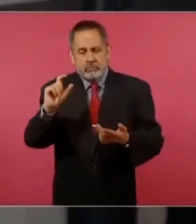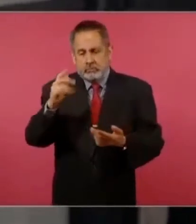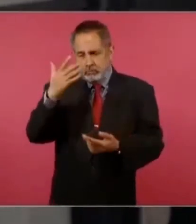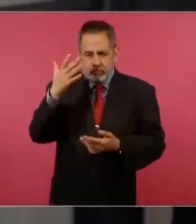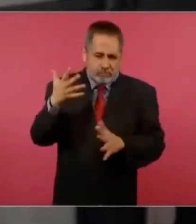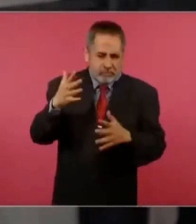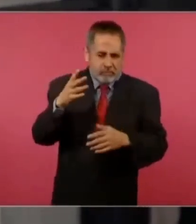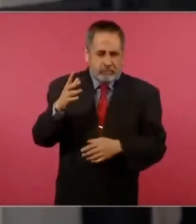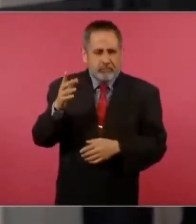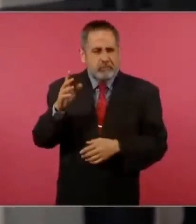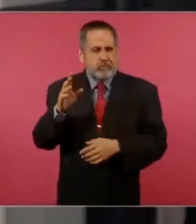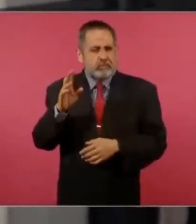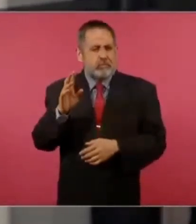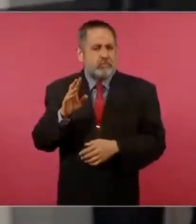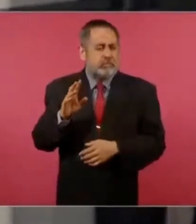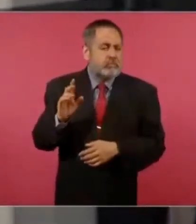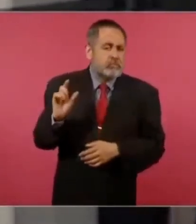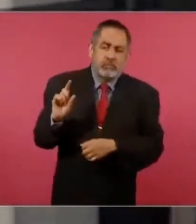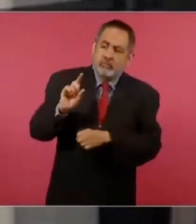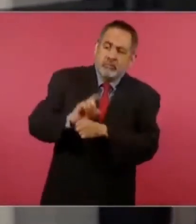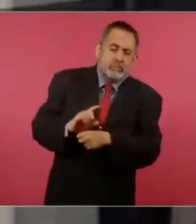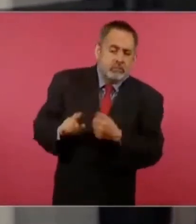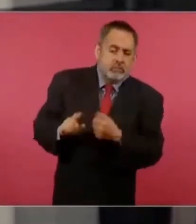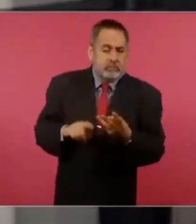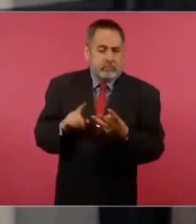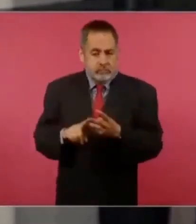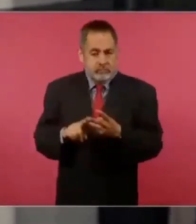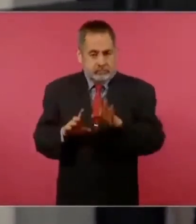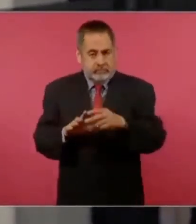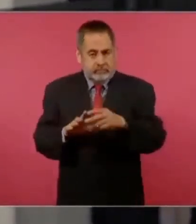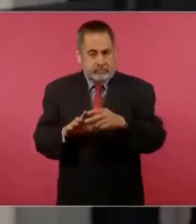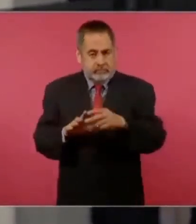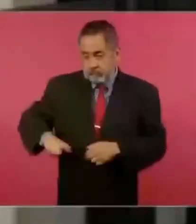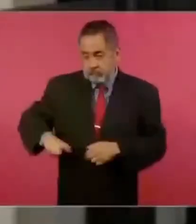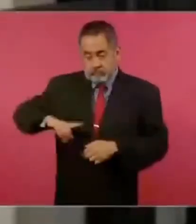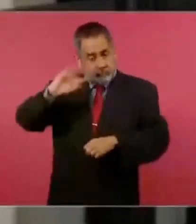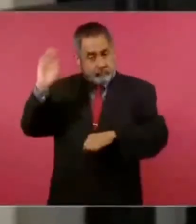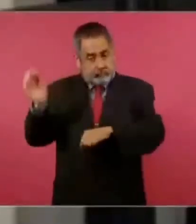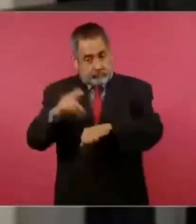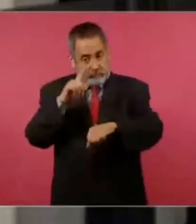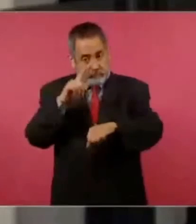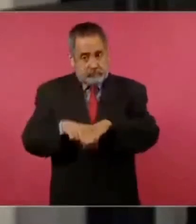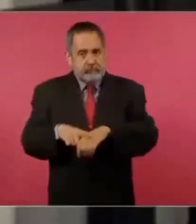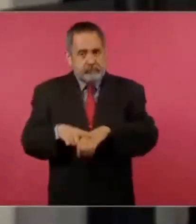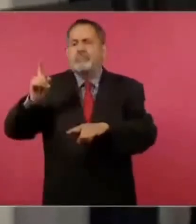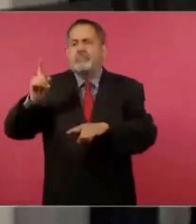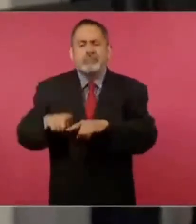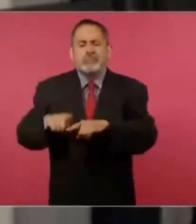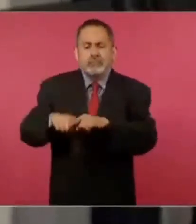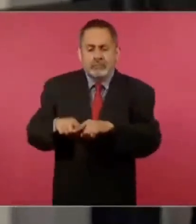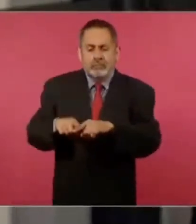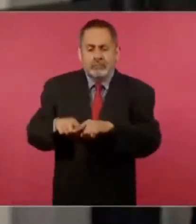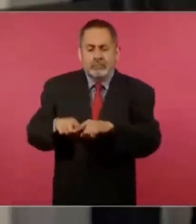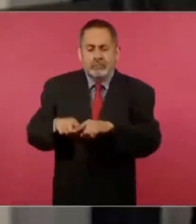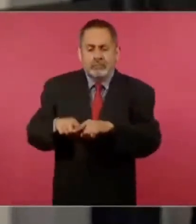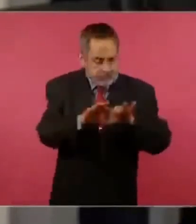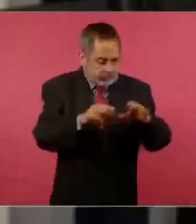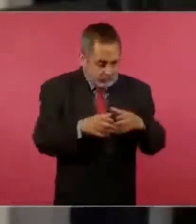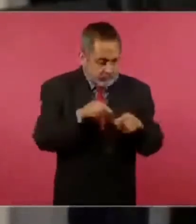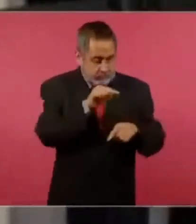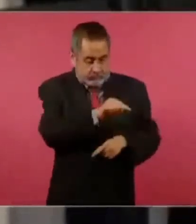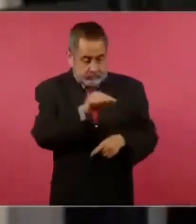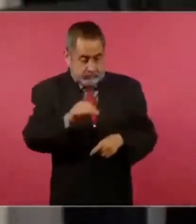recorrido o gira? Y de parte del gobierno federal, por parte de su equipo, ¿quiénes van a integrar, cuáles van a ser los